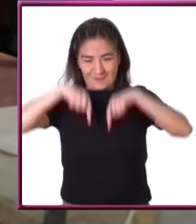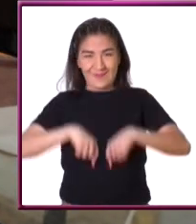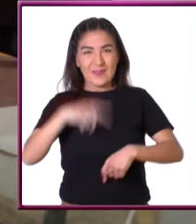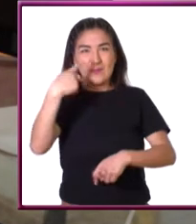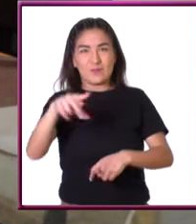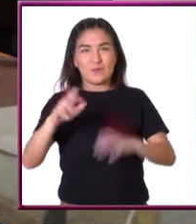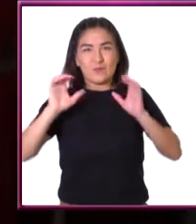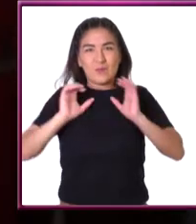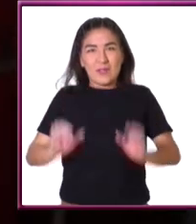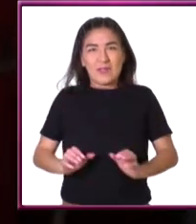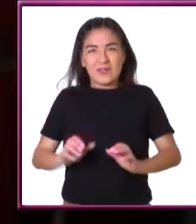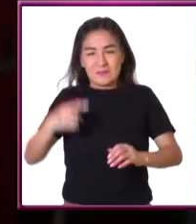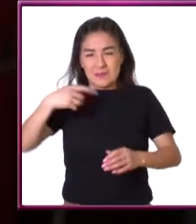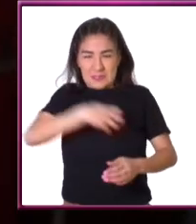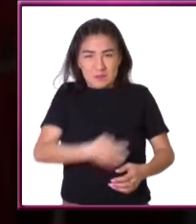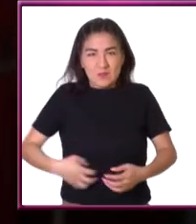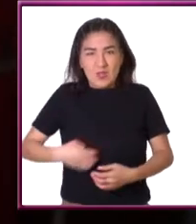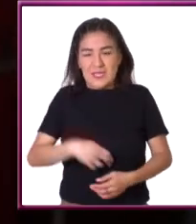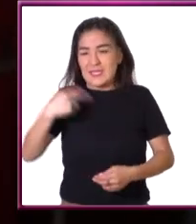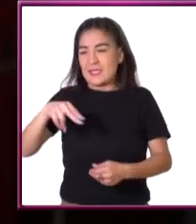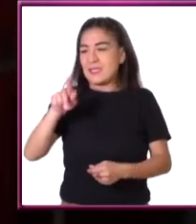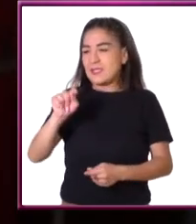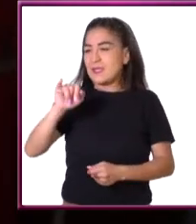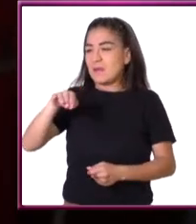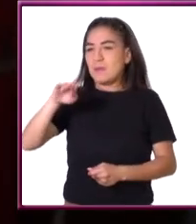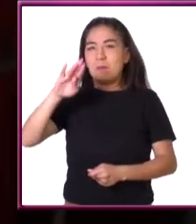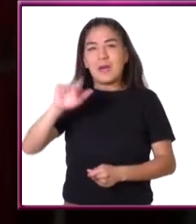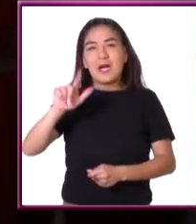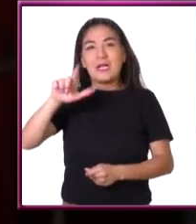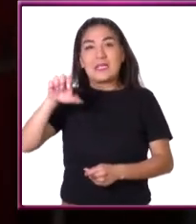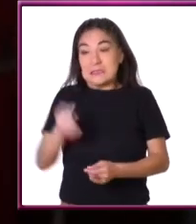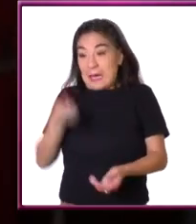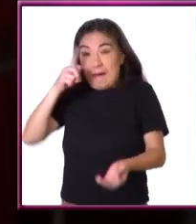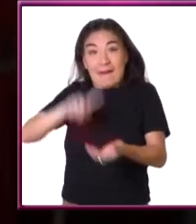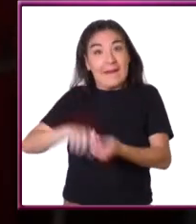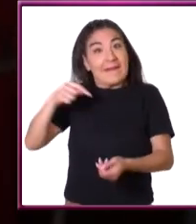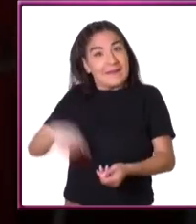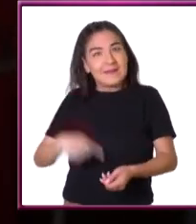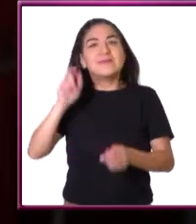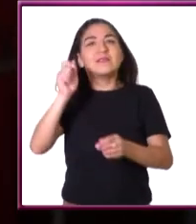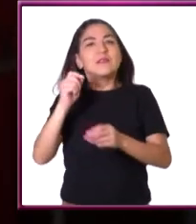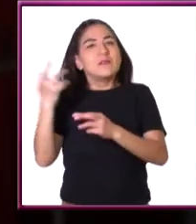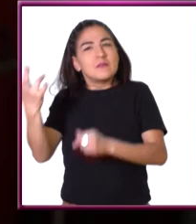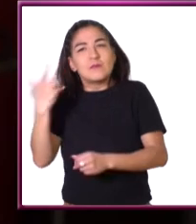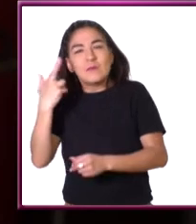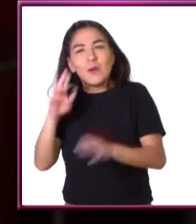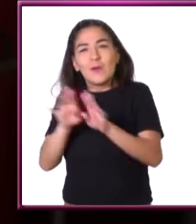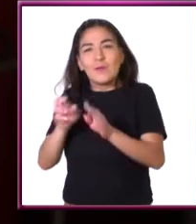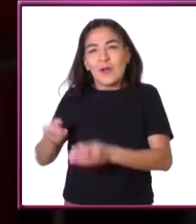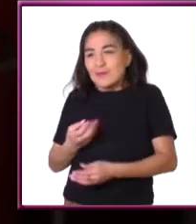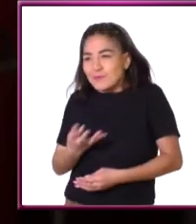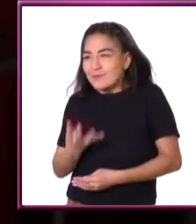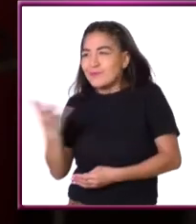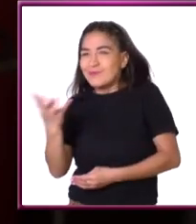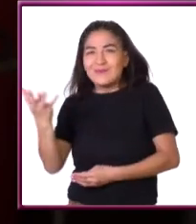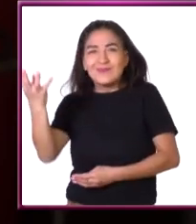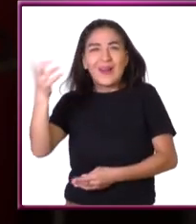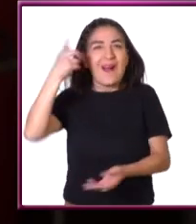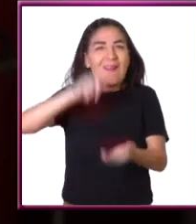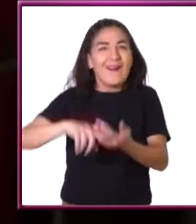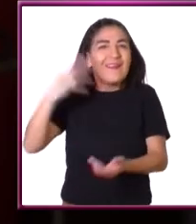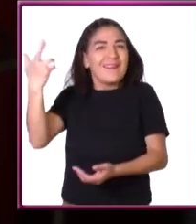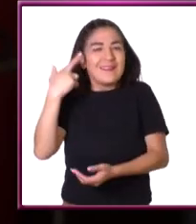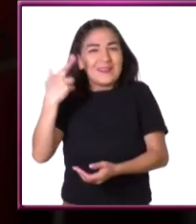bueno, unos órganos, que se llaman tambores o timbales y con ellos pueden emitir sonidos, además de reaccionar con vibraciones a unos